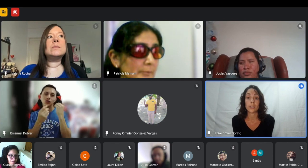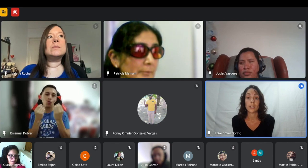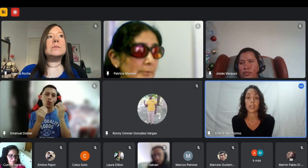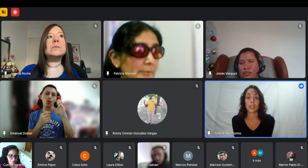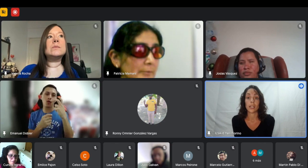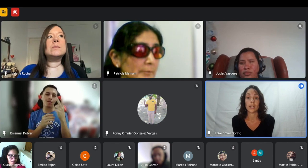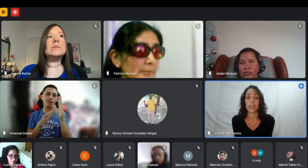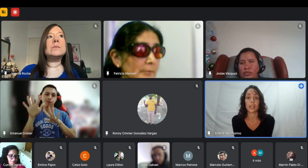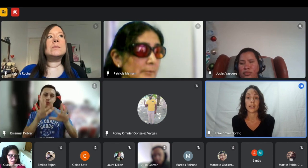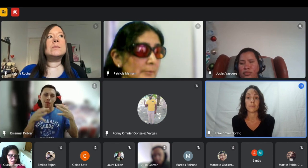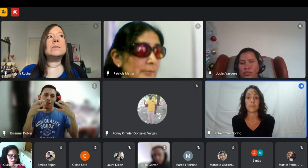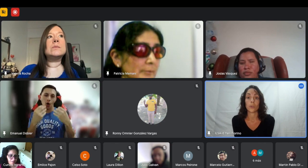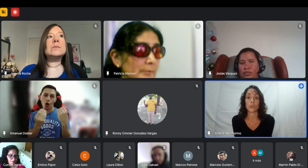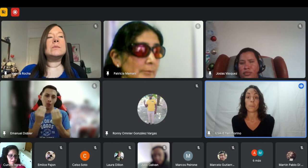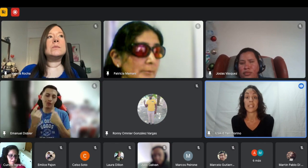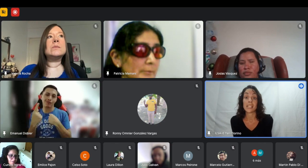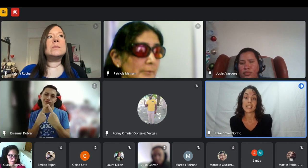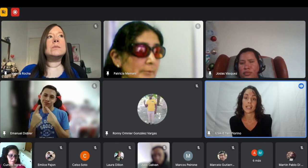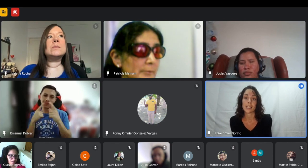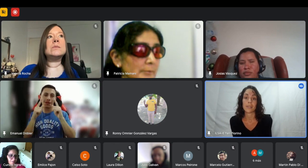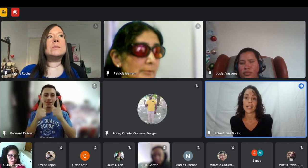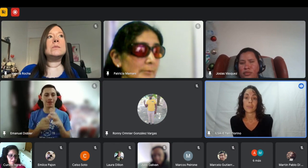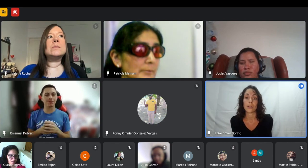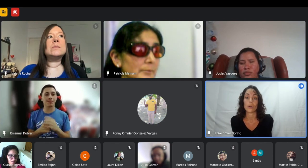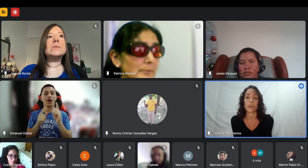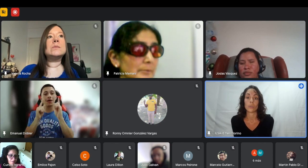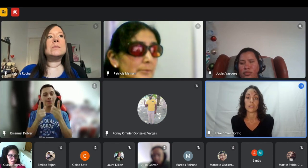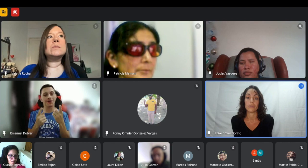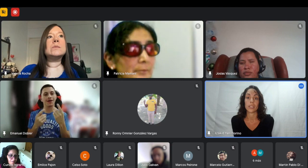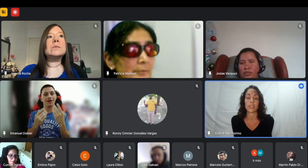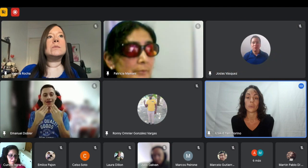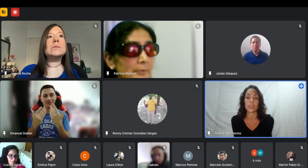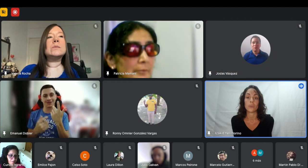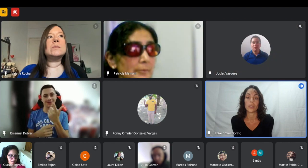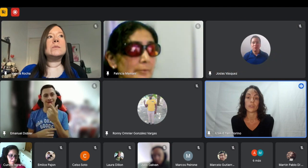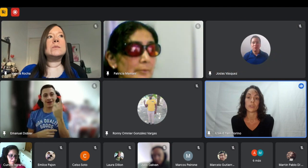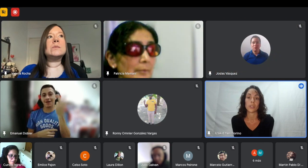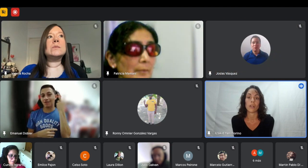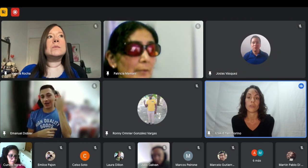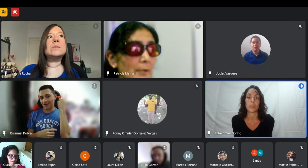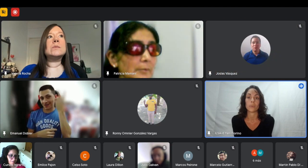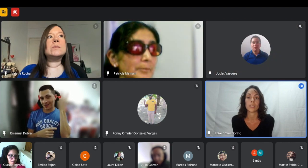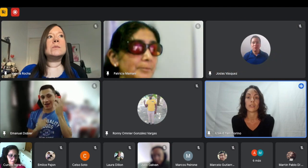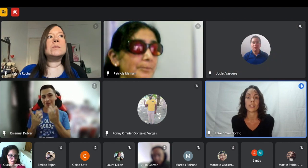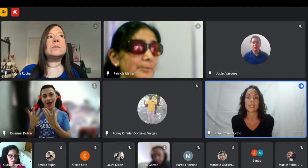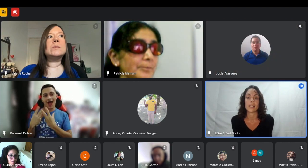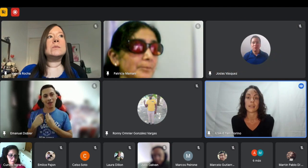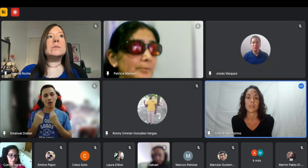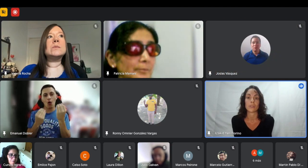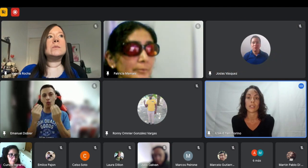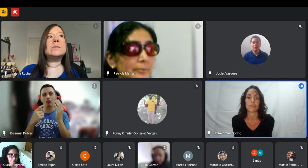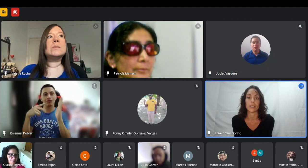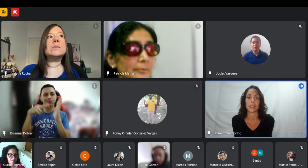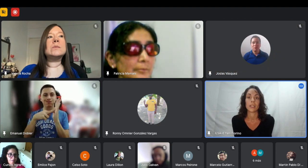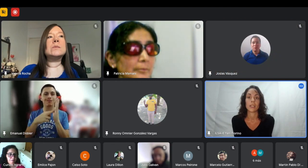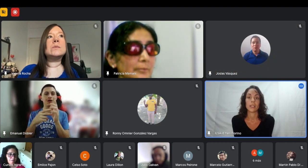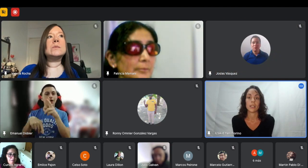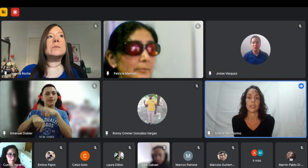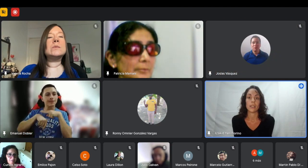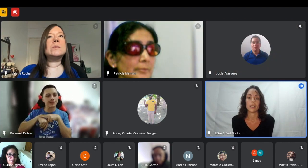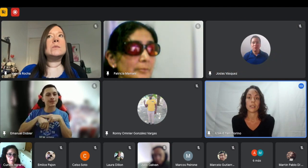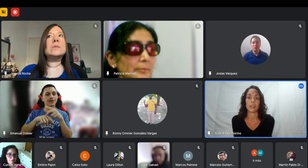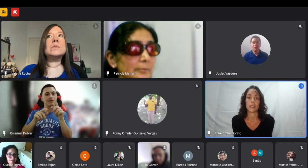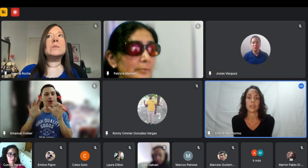ayudaron por su experiencia que ya habían armado diferentes currículos entonces bueno él fue preguntando y gracias a esas personas fue